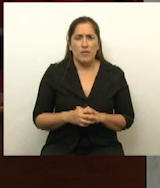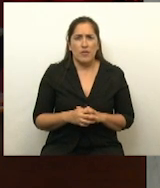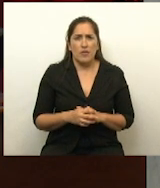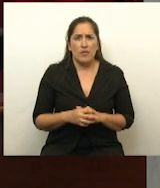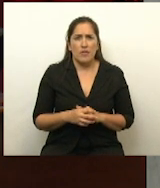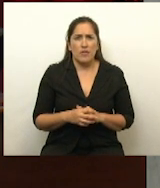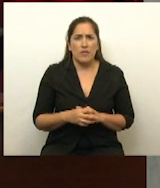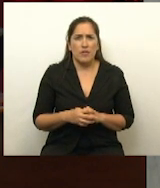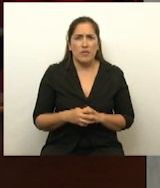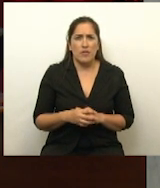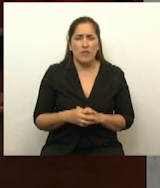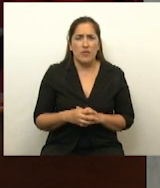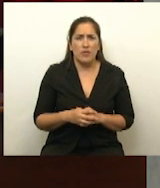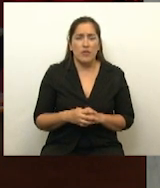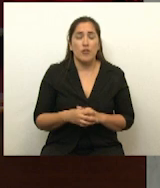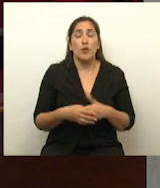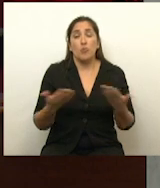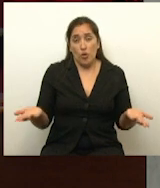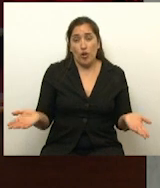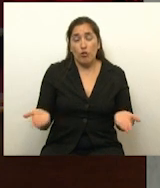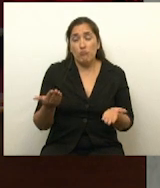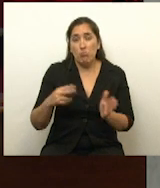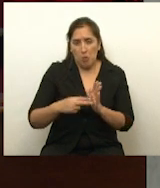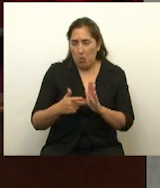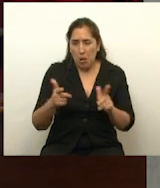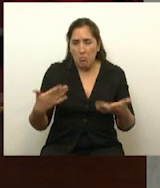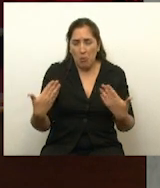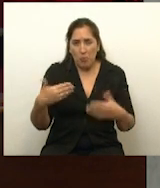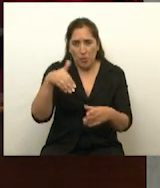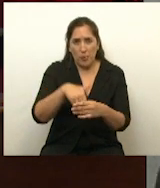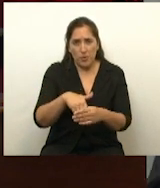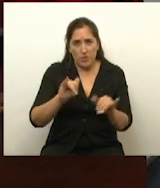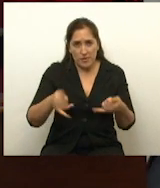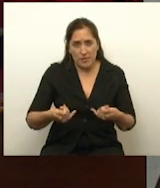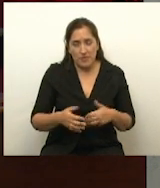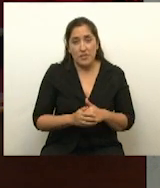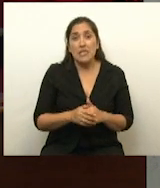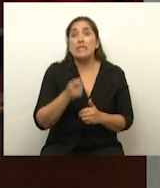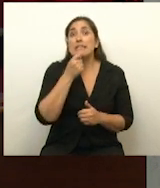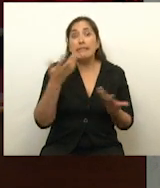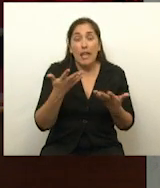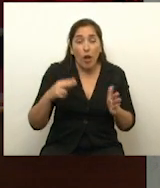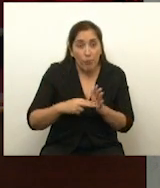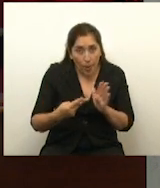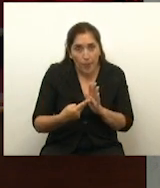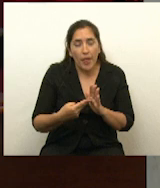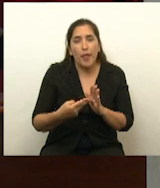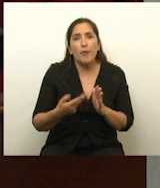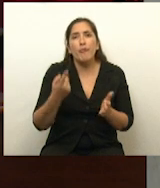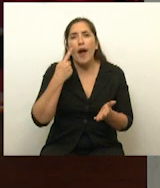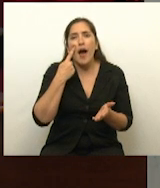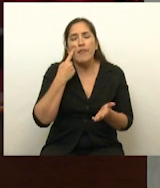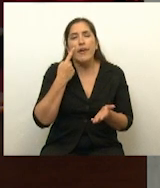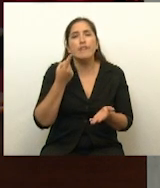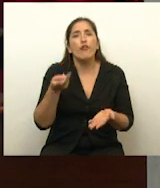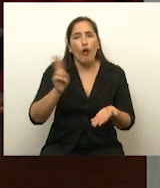Bueno, entonces se vota, no hay problema, no hay problema. Si hubiera problema, vamos a hacer moción de revisión de la